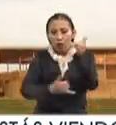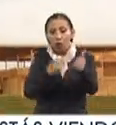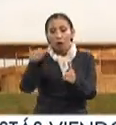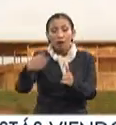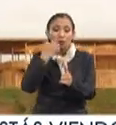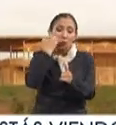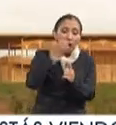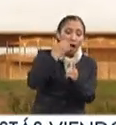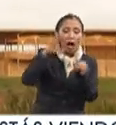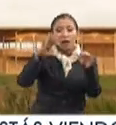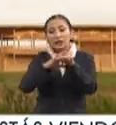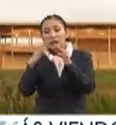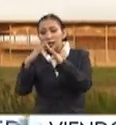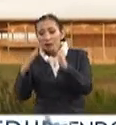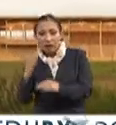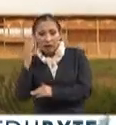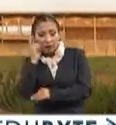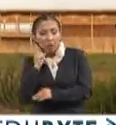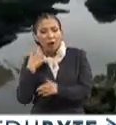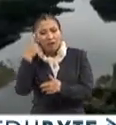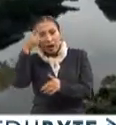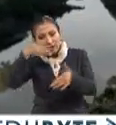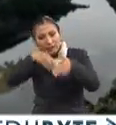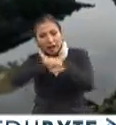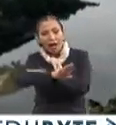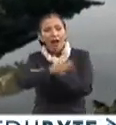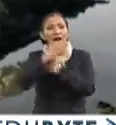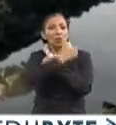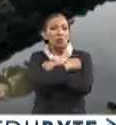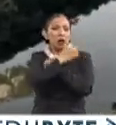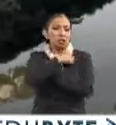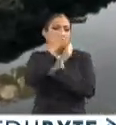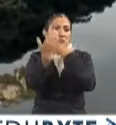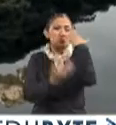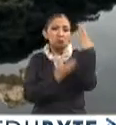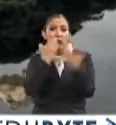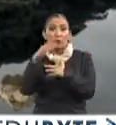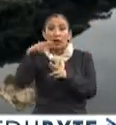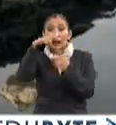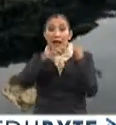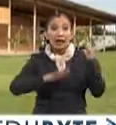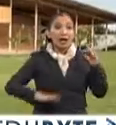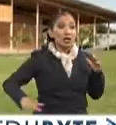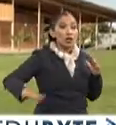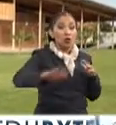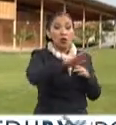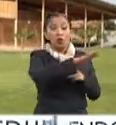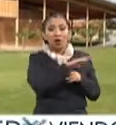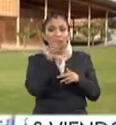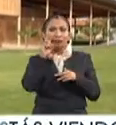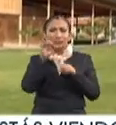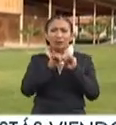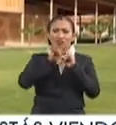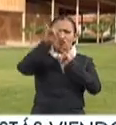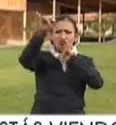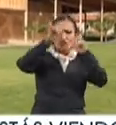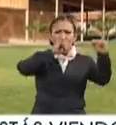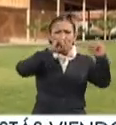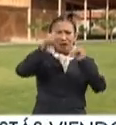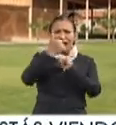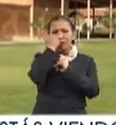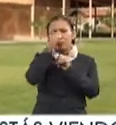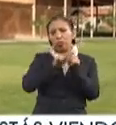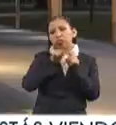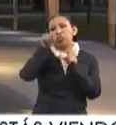entre escuela y vivienda tiene el objetivo de facilitar el acceso a la educación, ya que en la región las distancias que recorren los